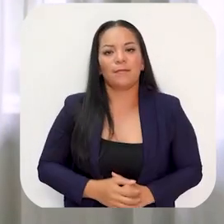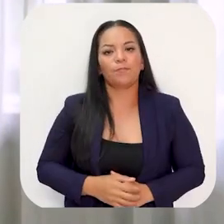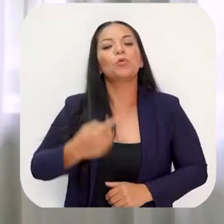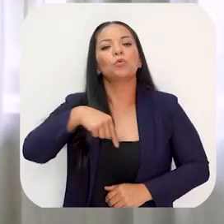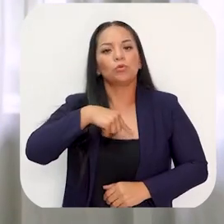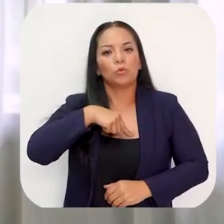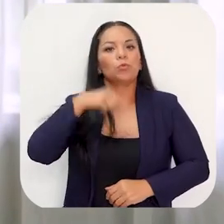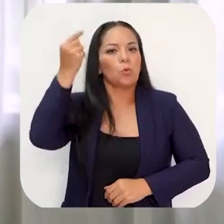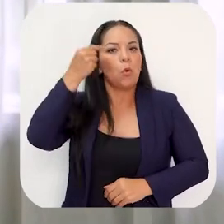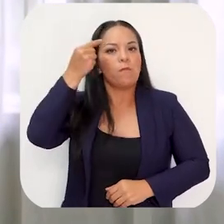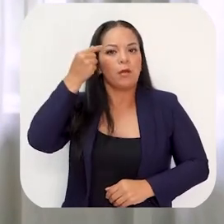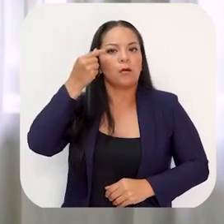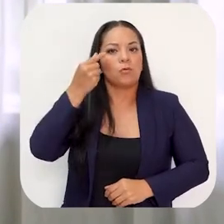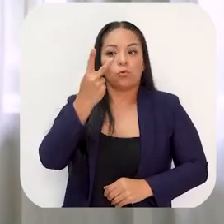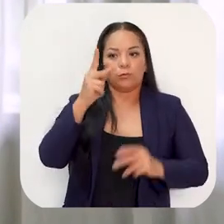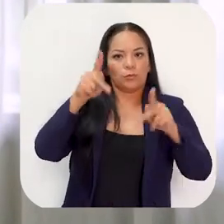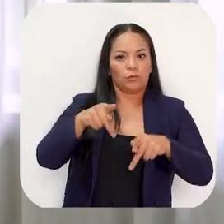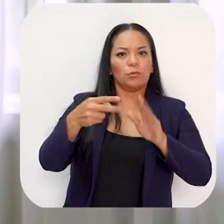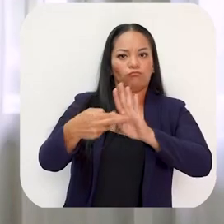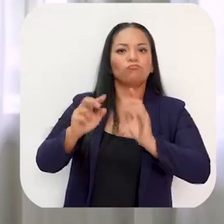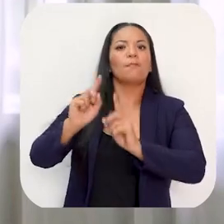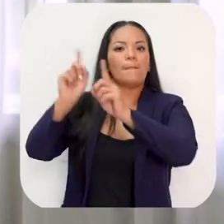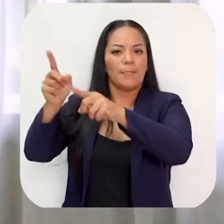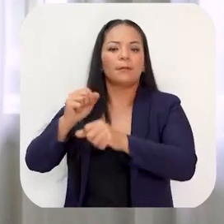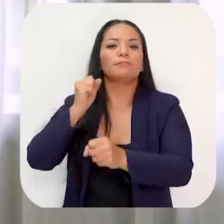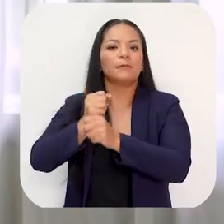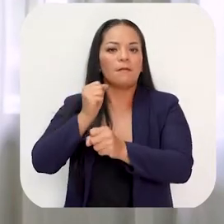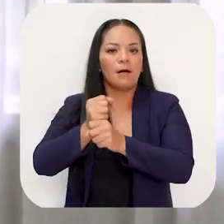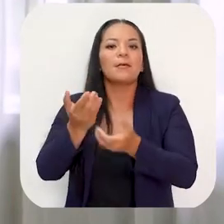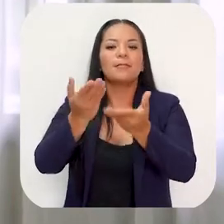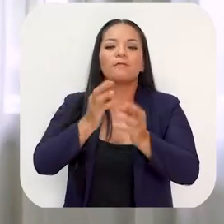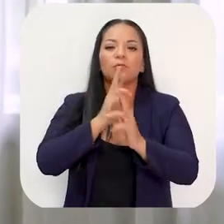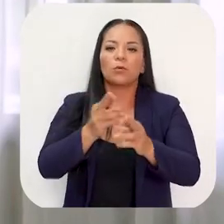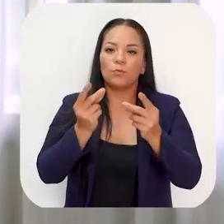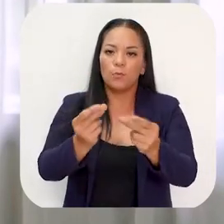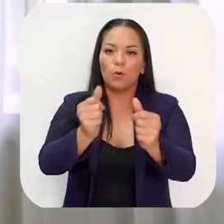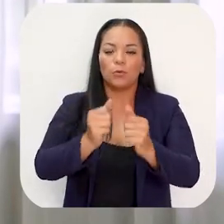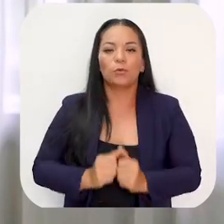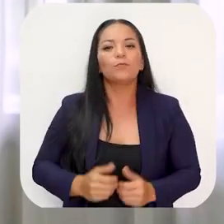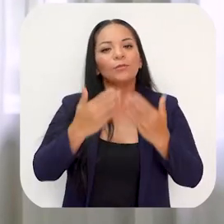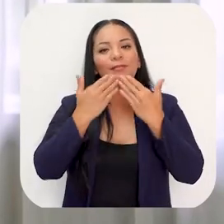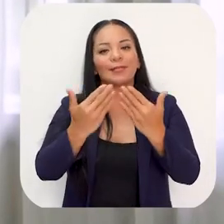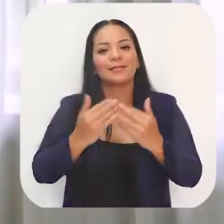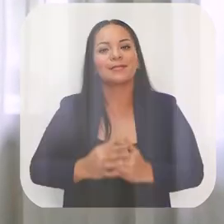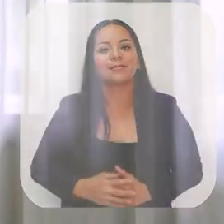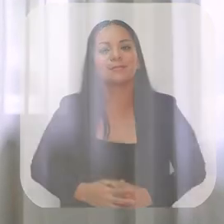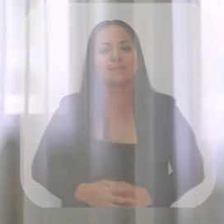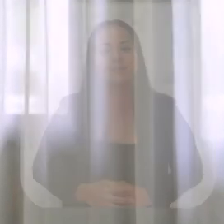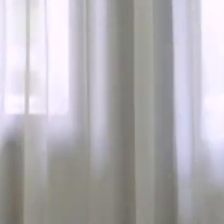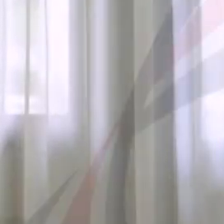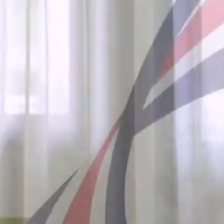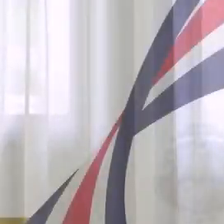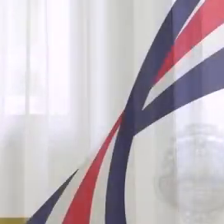Vamos para allá, estaremos trabajando y dando resultados pronto. Muchas gracias.